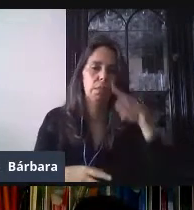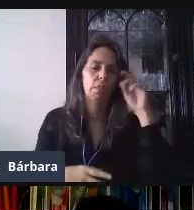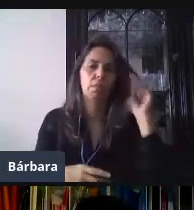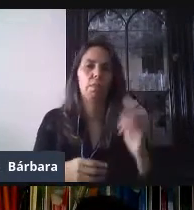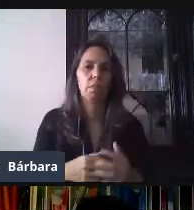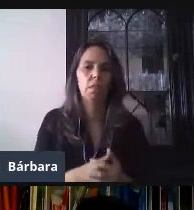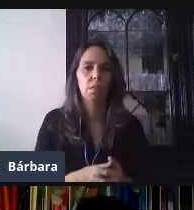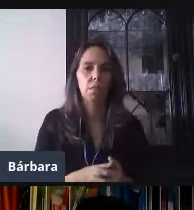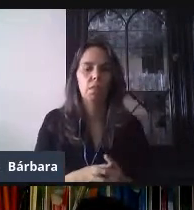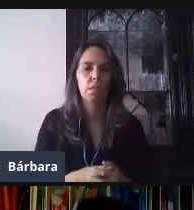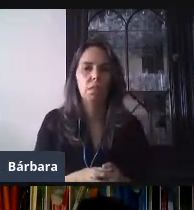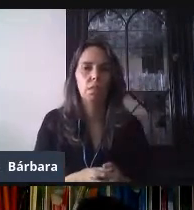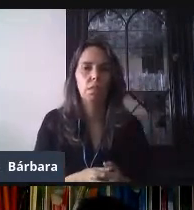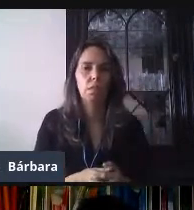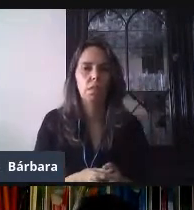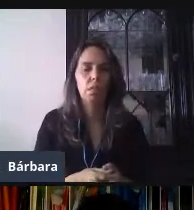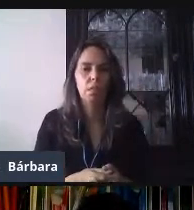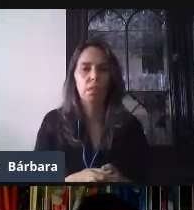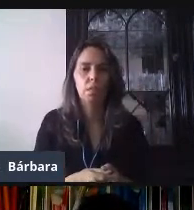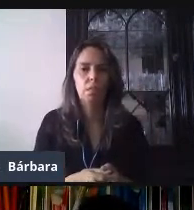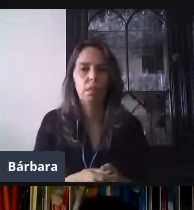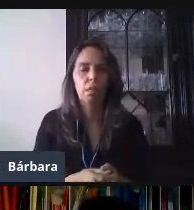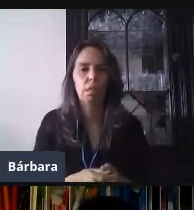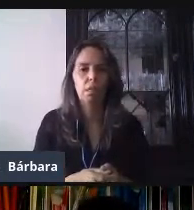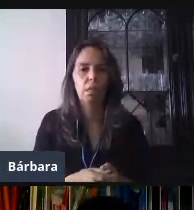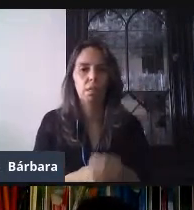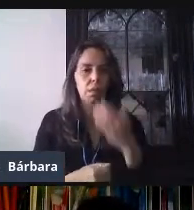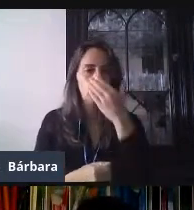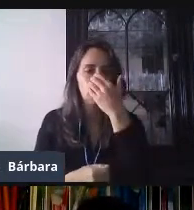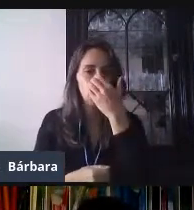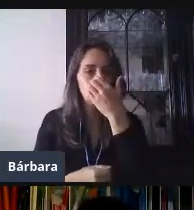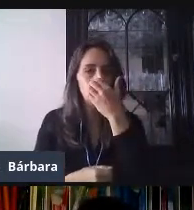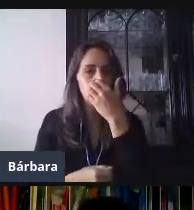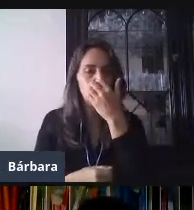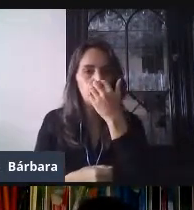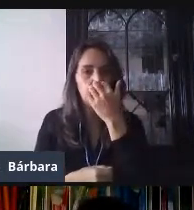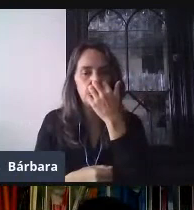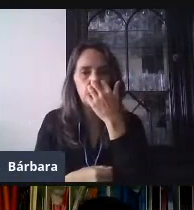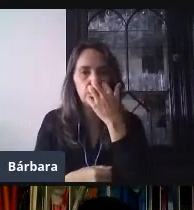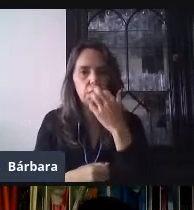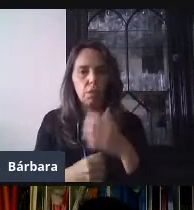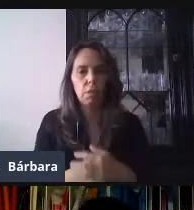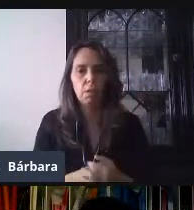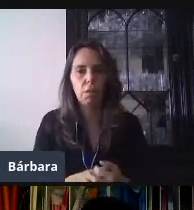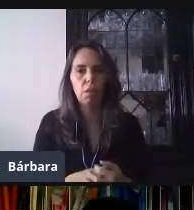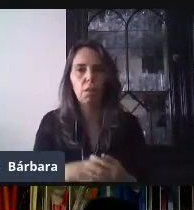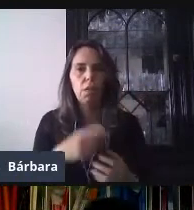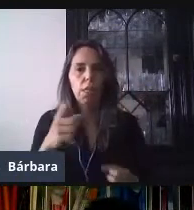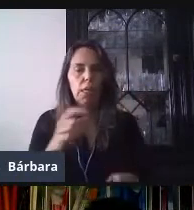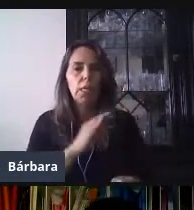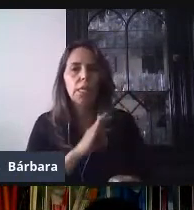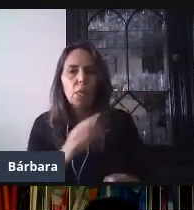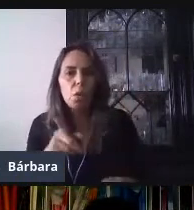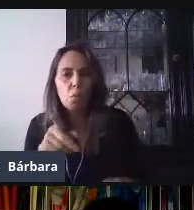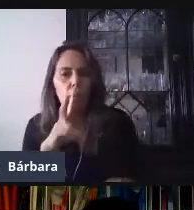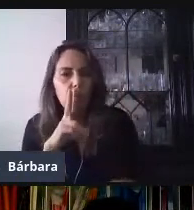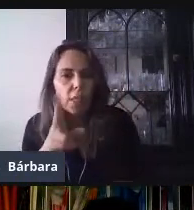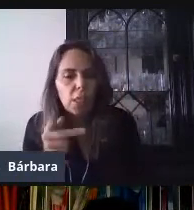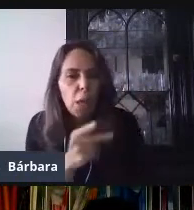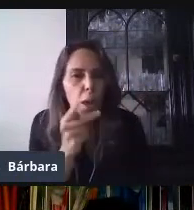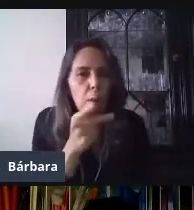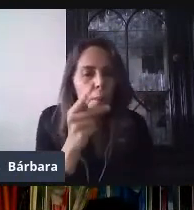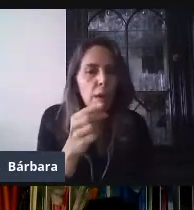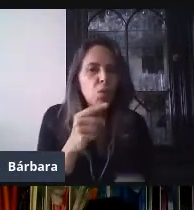sucede, por ejemplo, con términos algebraicos, ¿no?, para escribirlas en el formulario. Pues a lo mejor no están esas fuentes matemáticas, ¿no? Entonces,